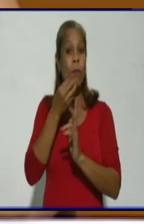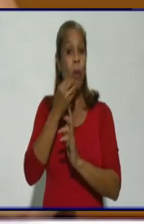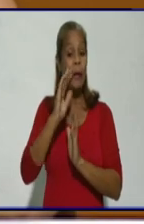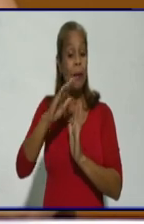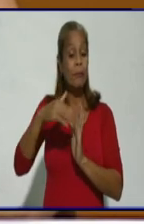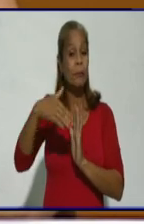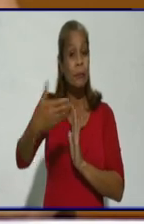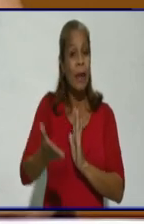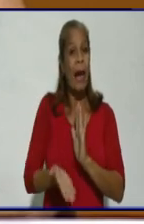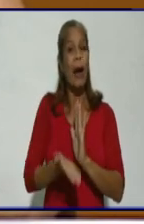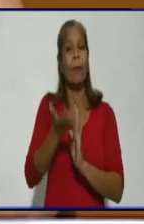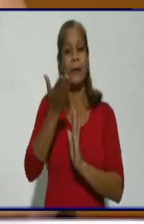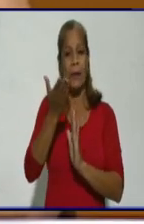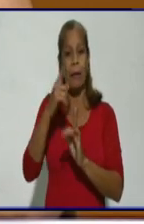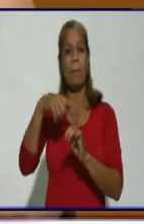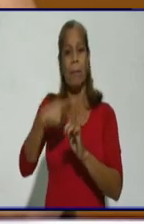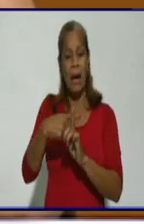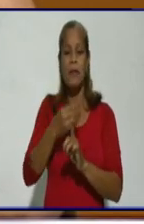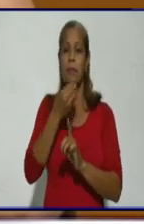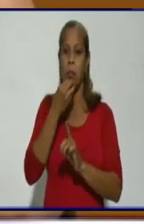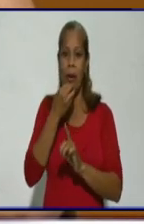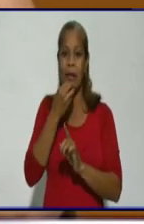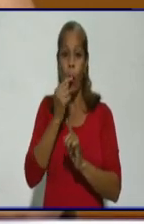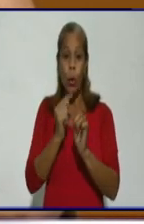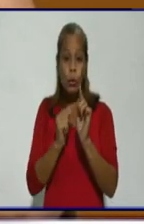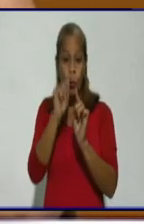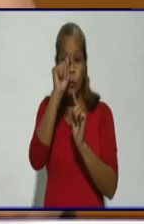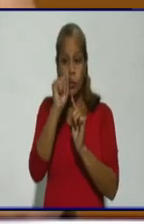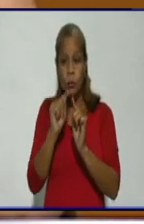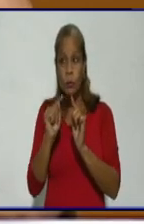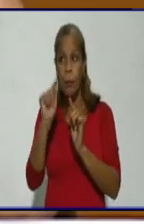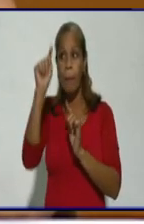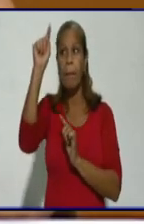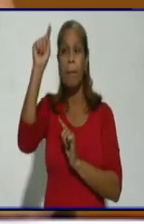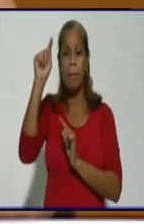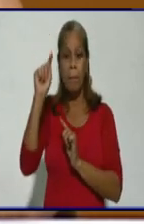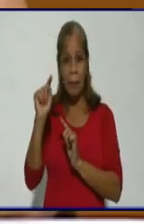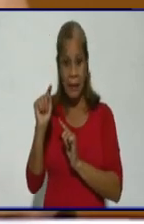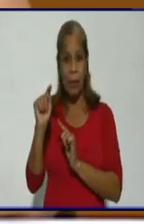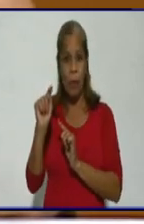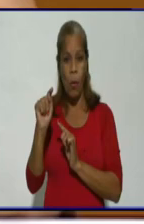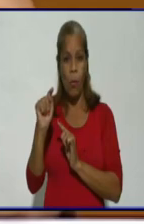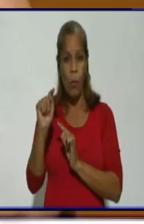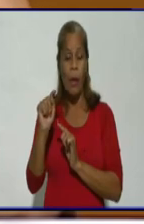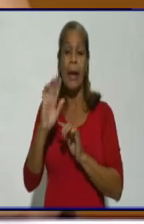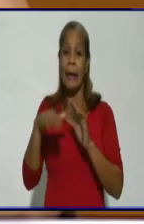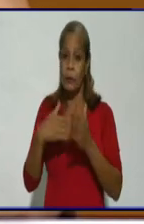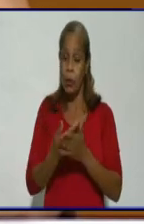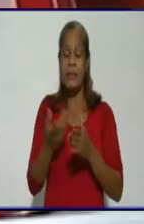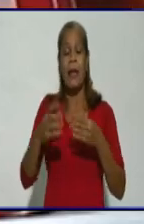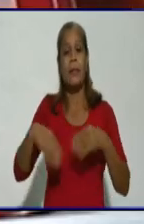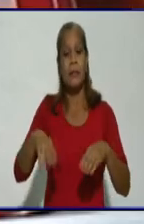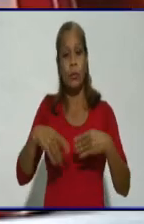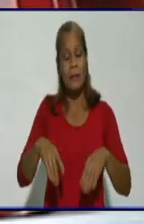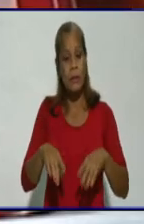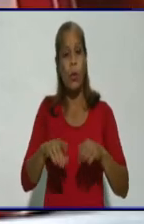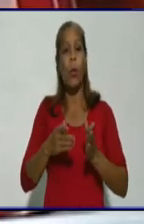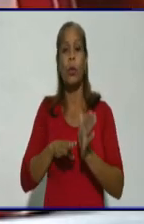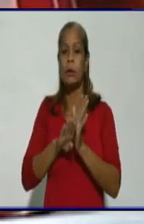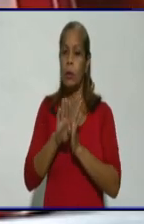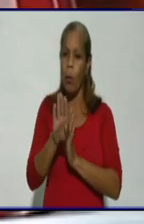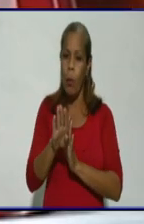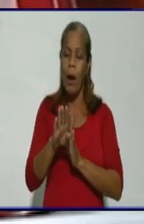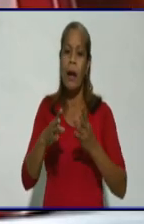vuelve a pronosticar otro pico pandémico en el mes de mayo. Es decir, que la situación sigue siendo compleja, que